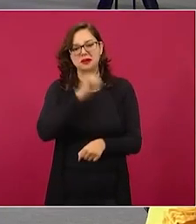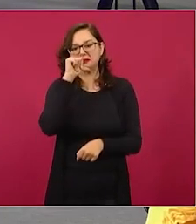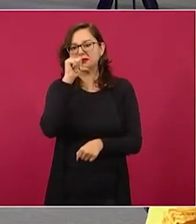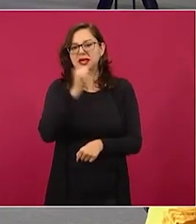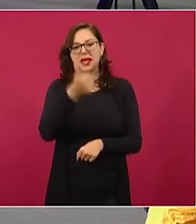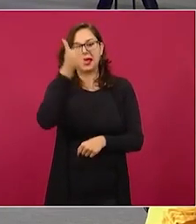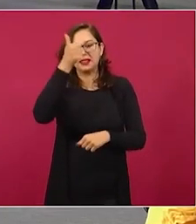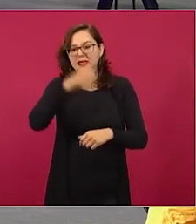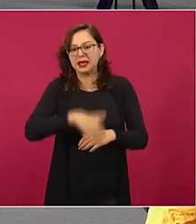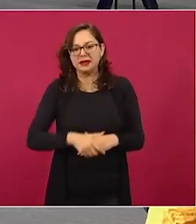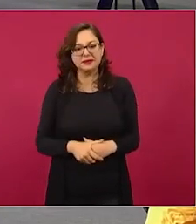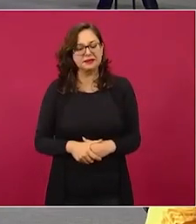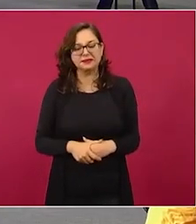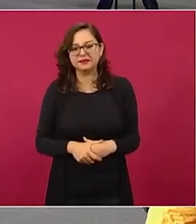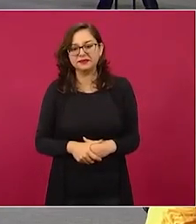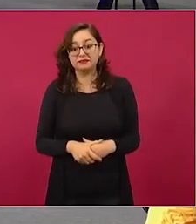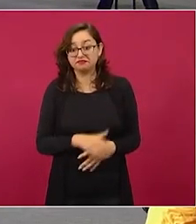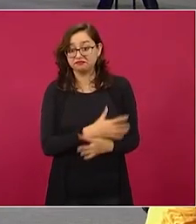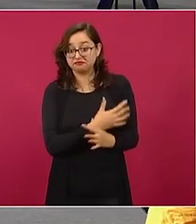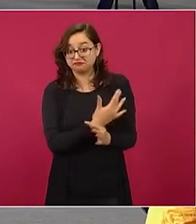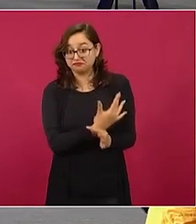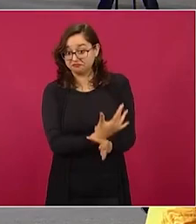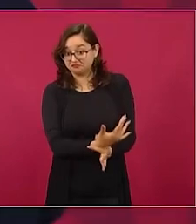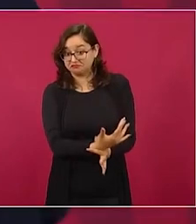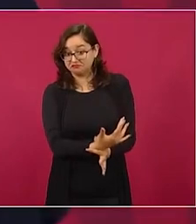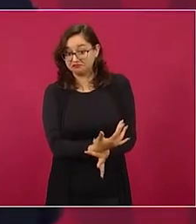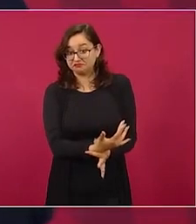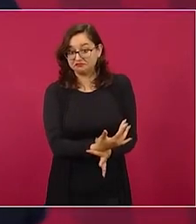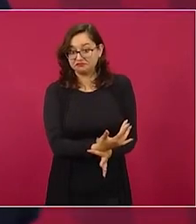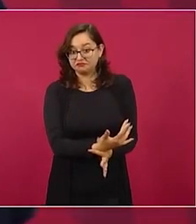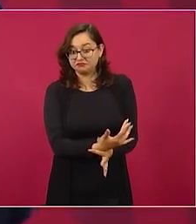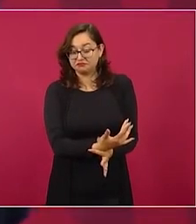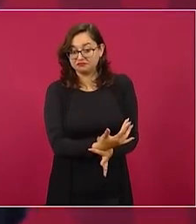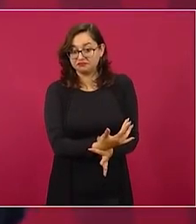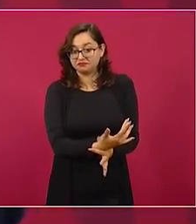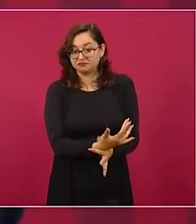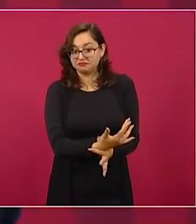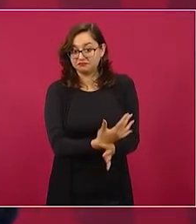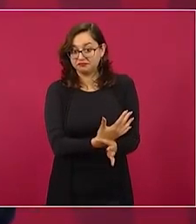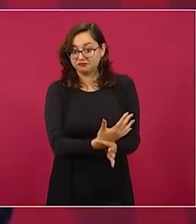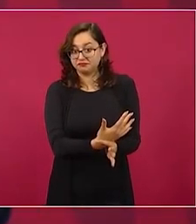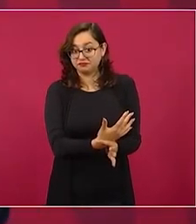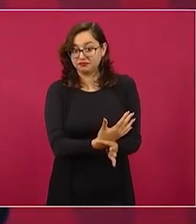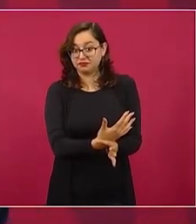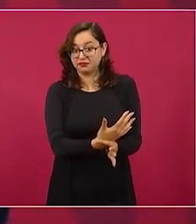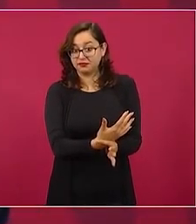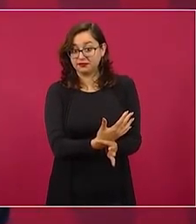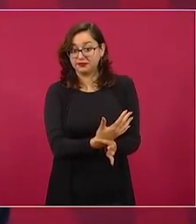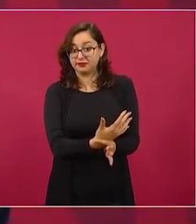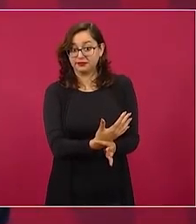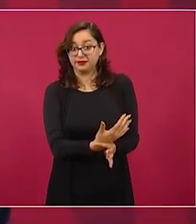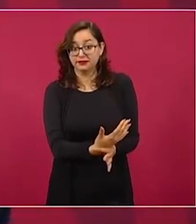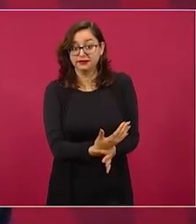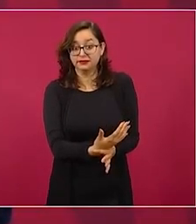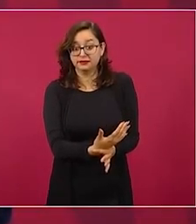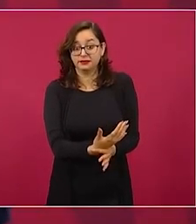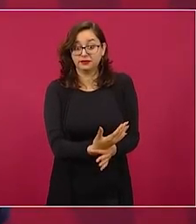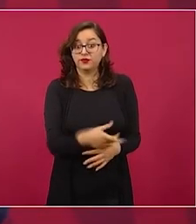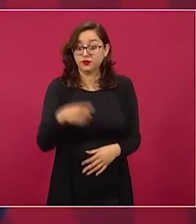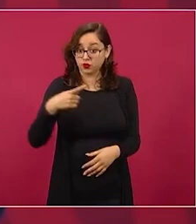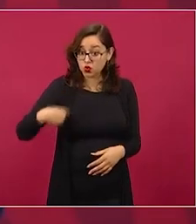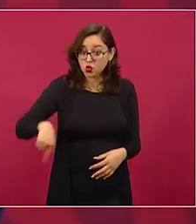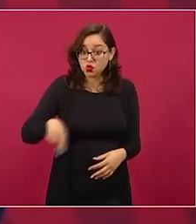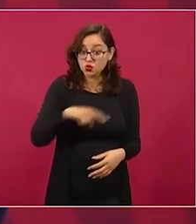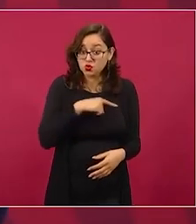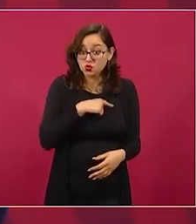Si nosotros nos guiamos por